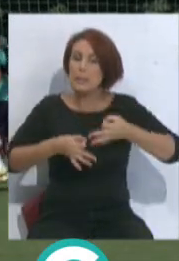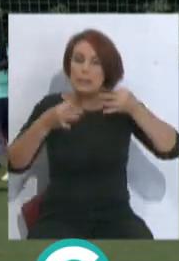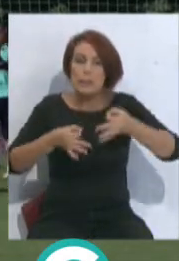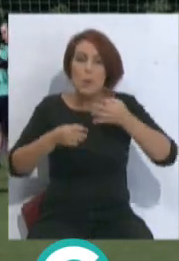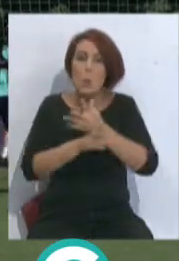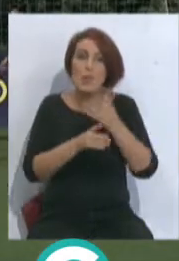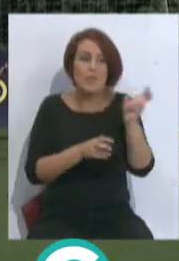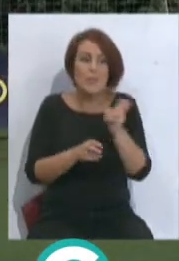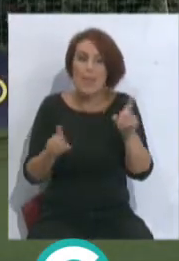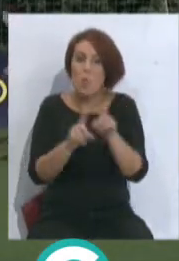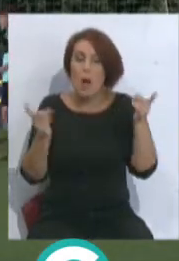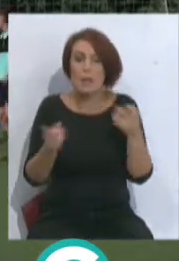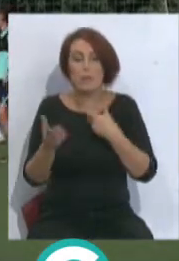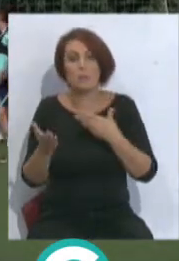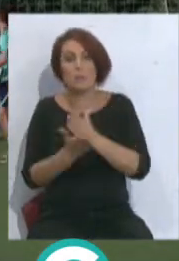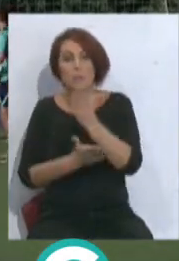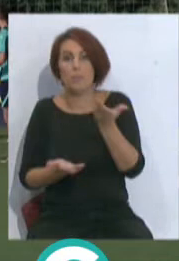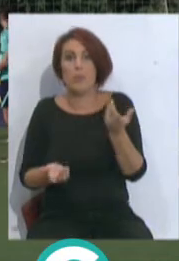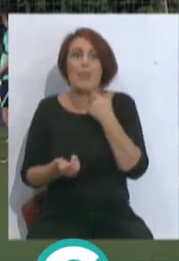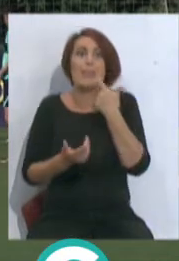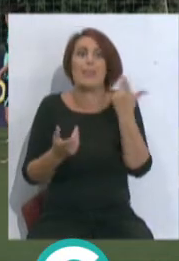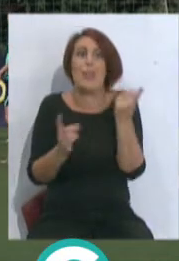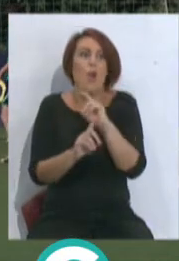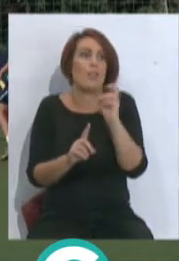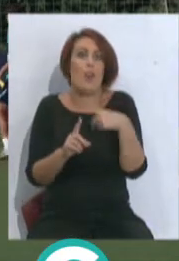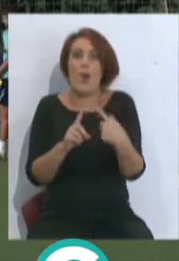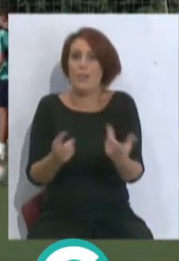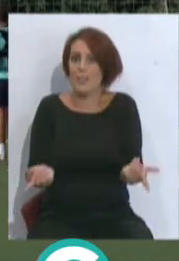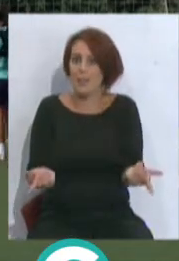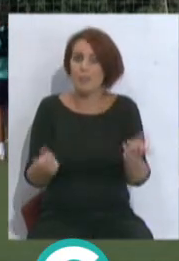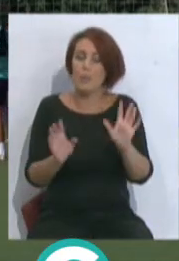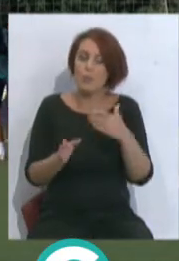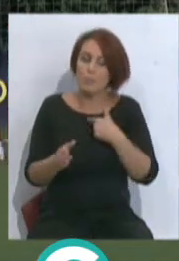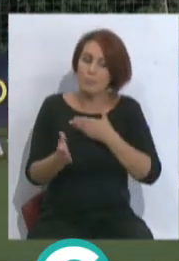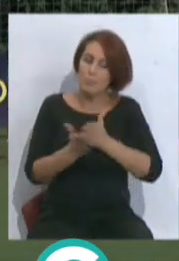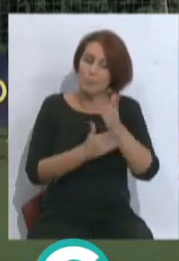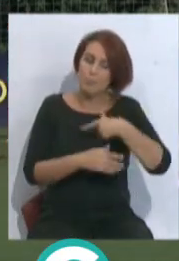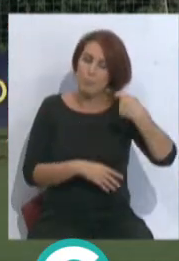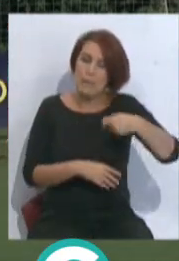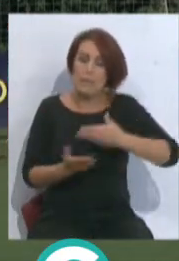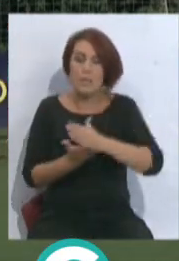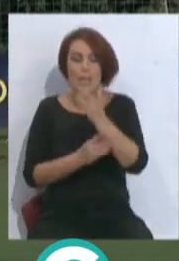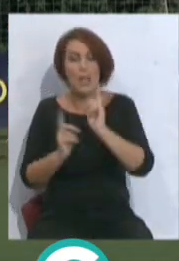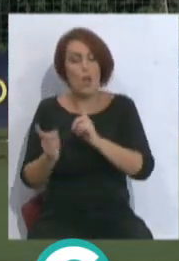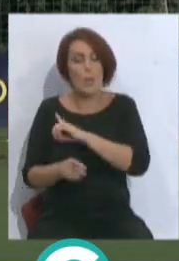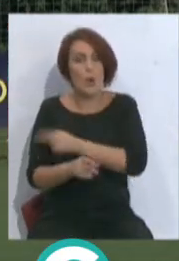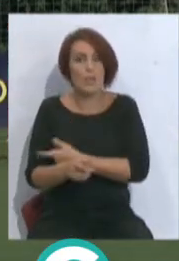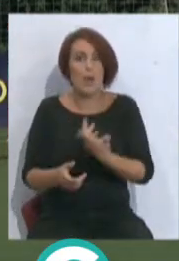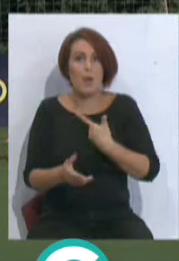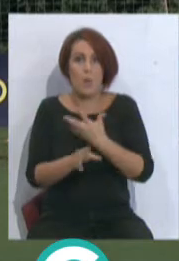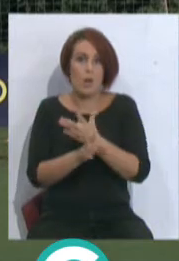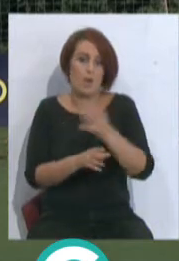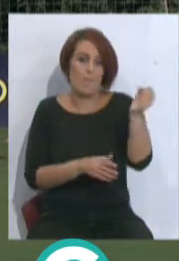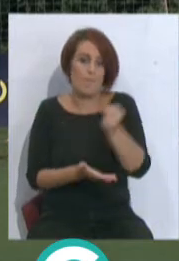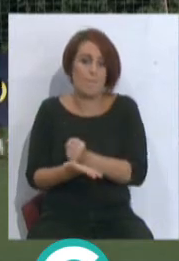jugadores que traigan. Por otro lado está el empecinamiento y por otro lado está la dirección deportiva, que no trae los